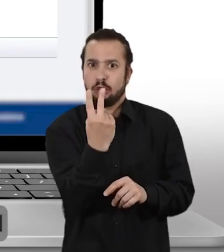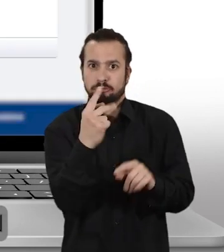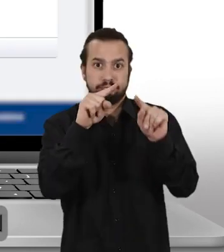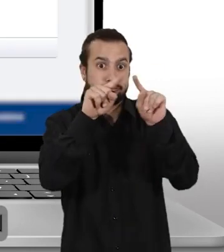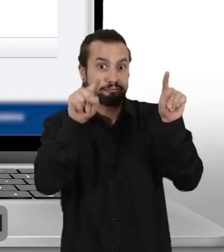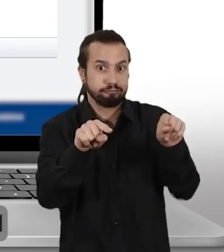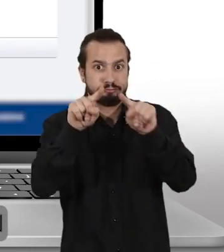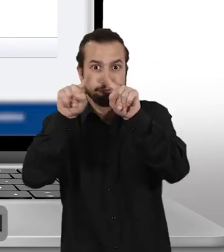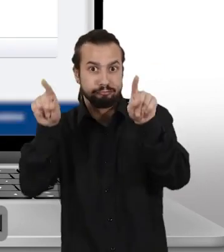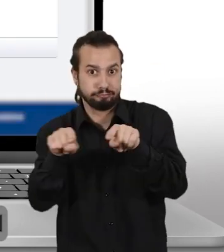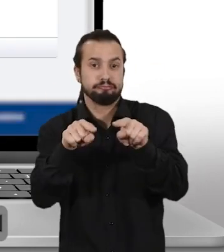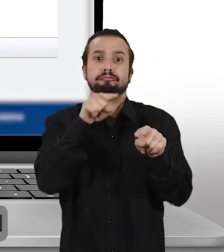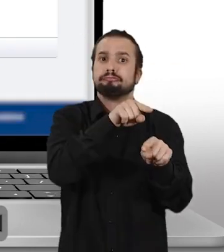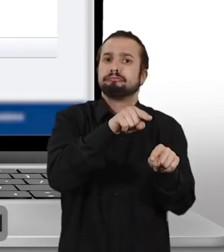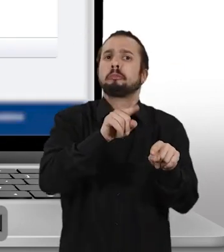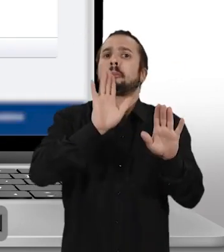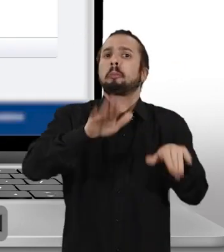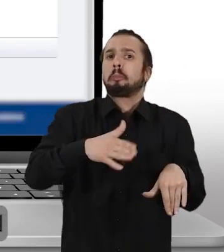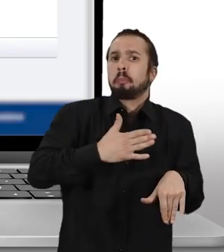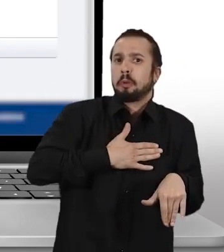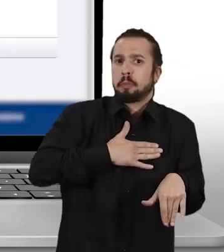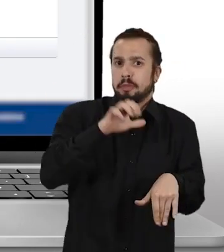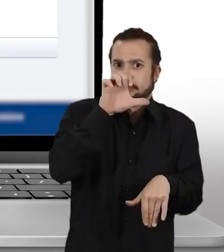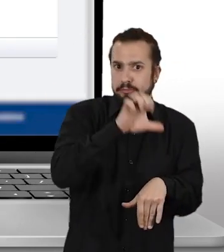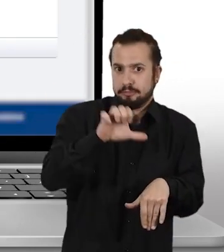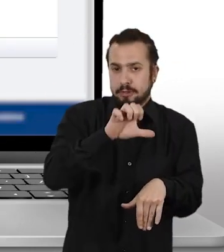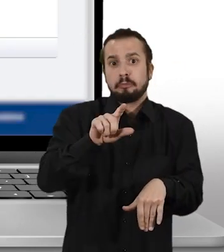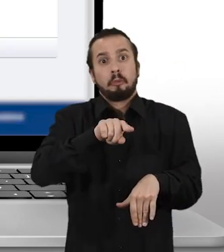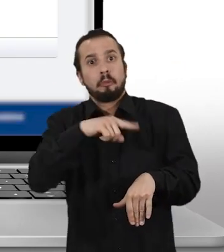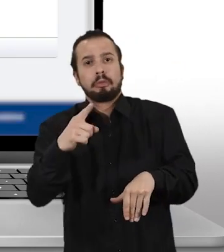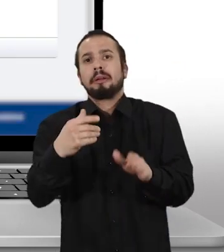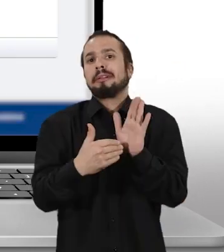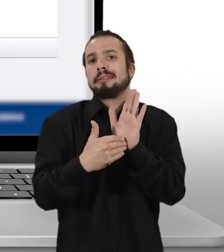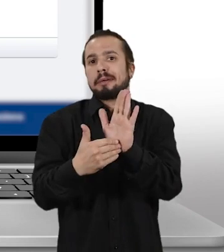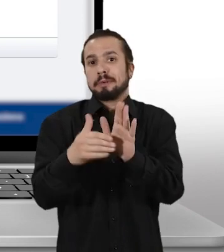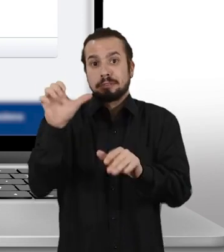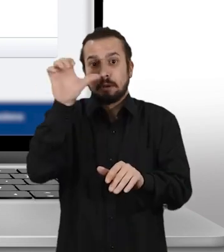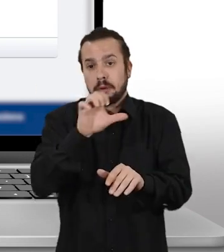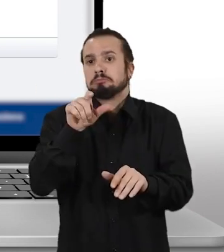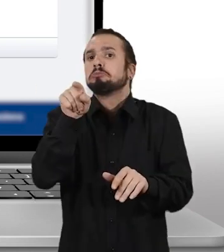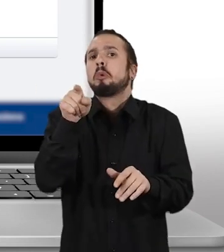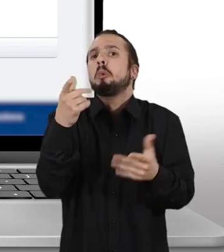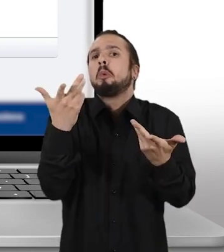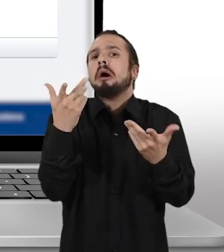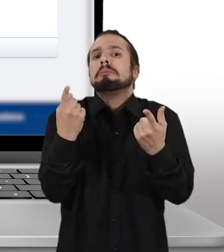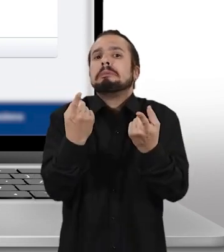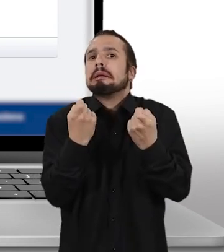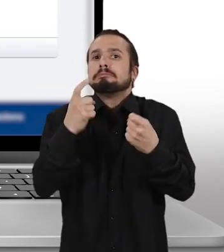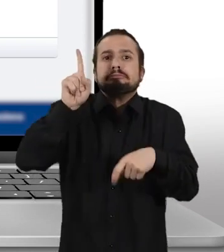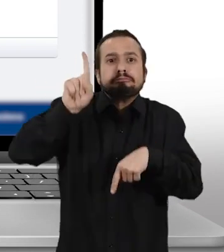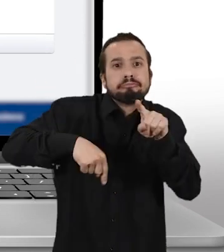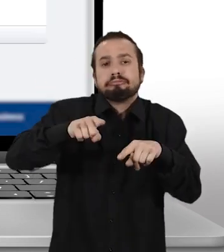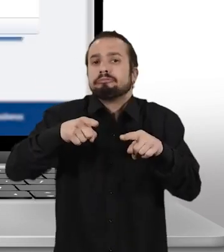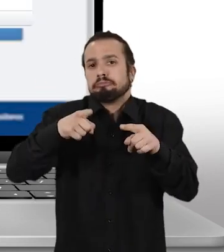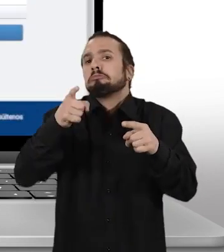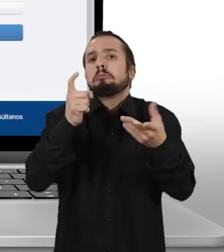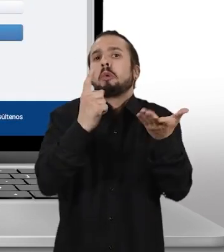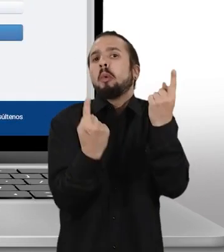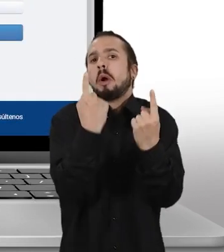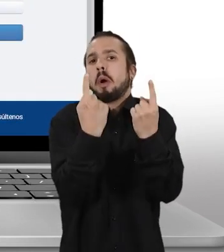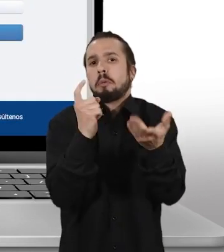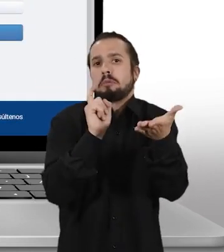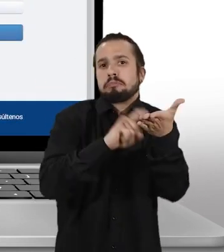Para ello, deberás seleccionar el panel Empresas propias o Empresas que represento. Allí,